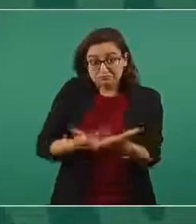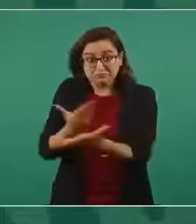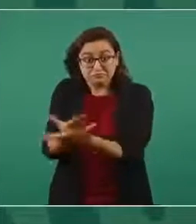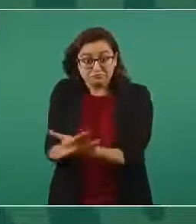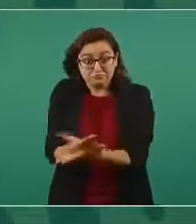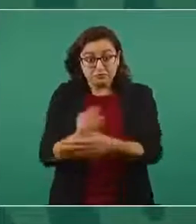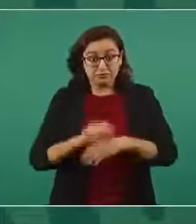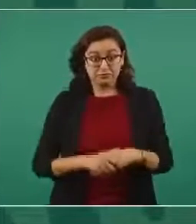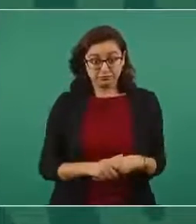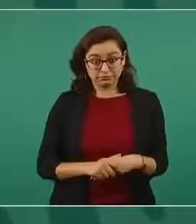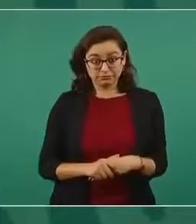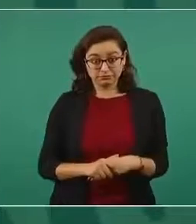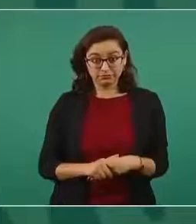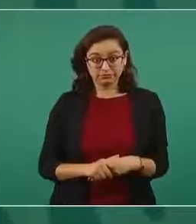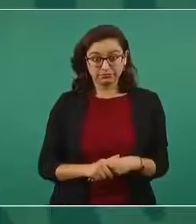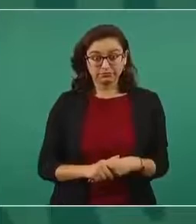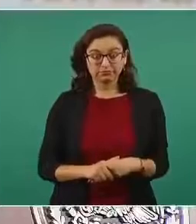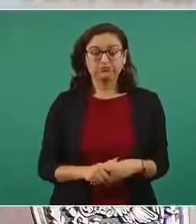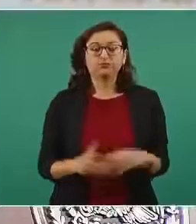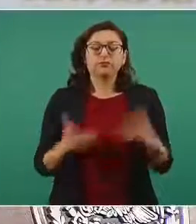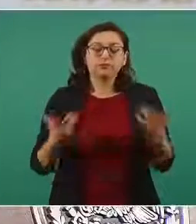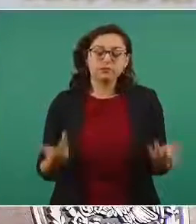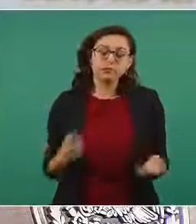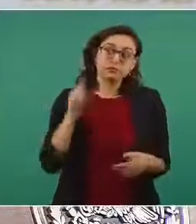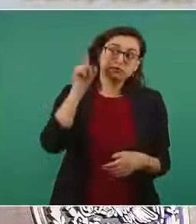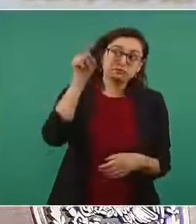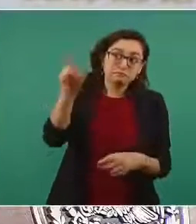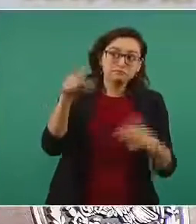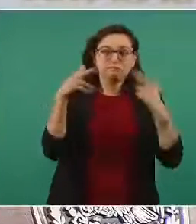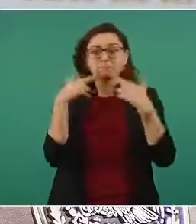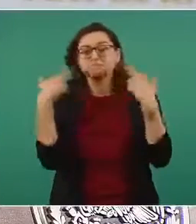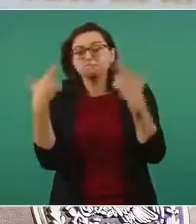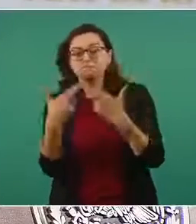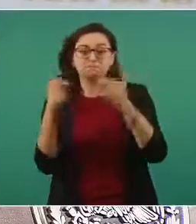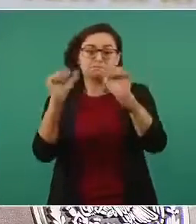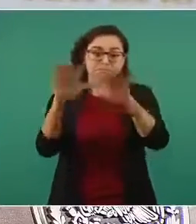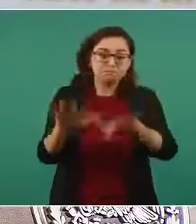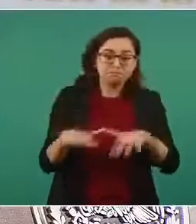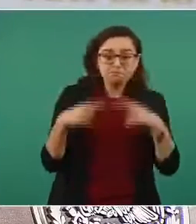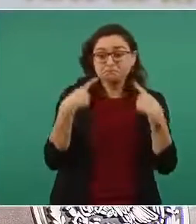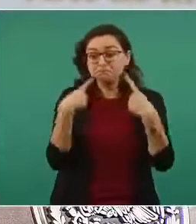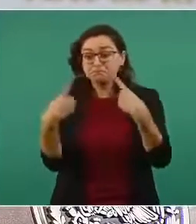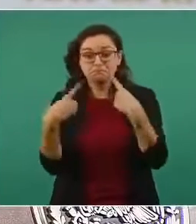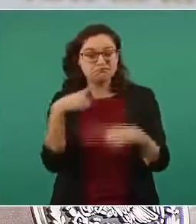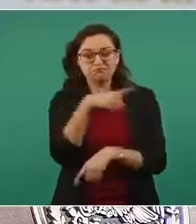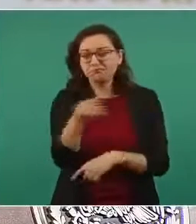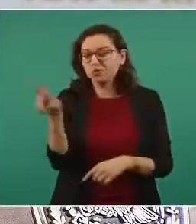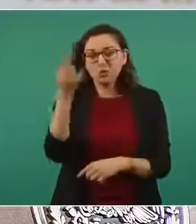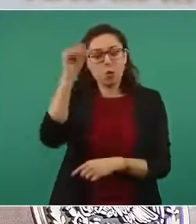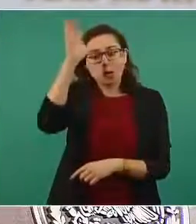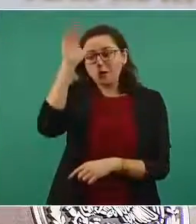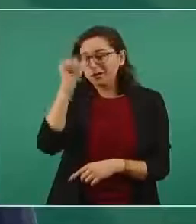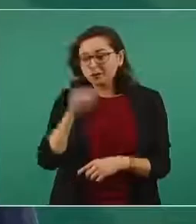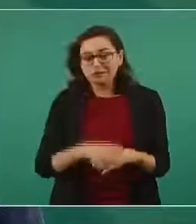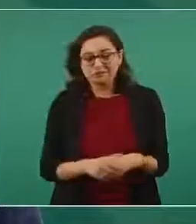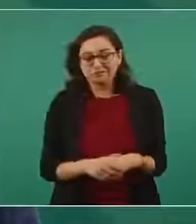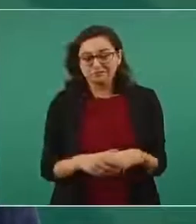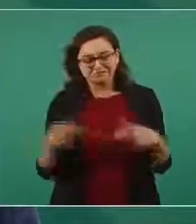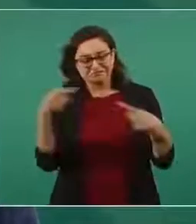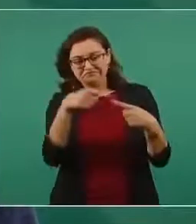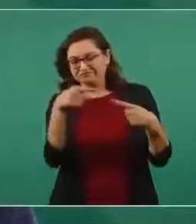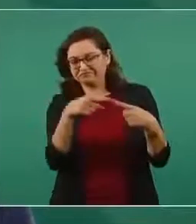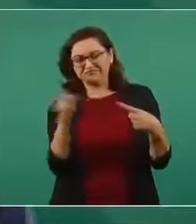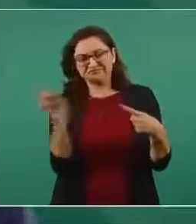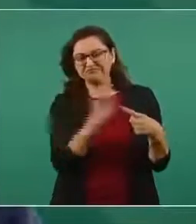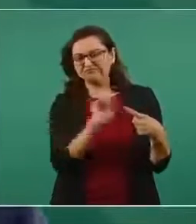vinieron se hicieron las asambleas allá y no hubo consenso la